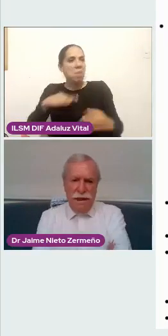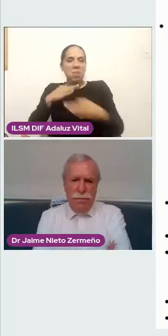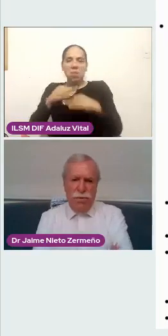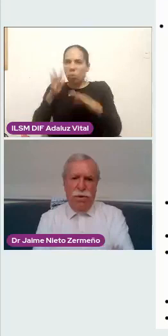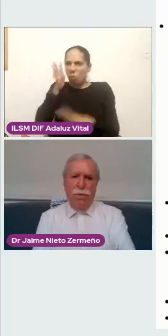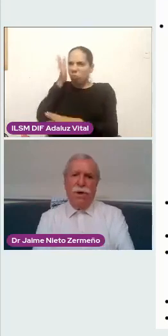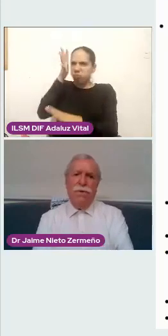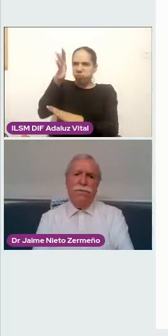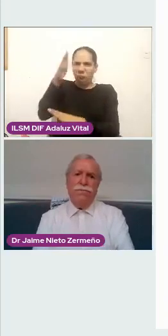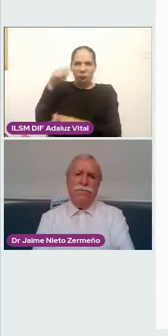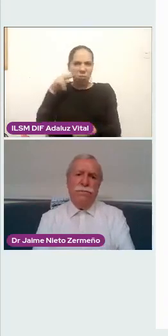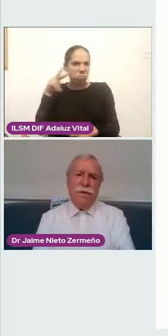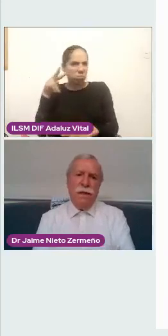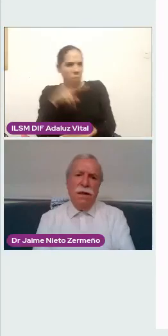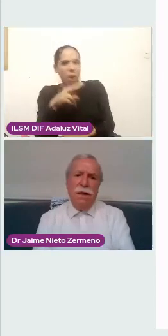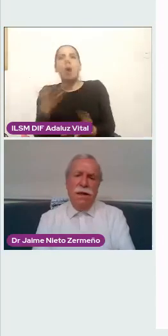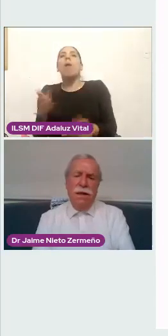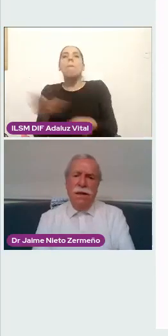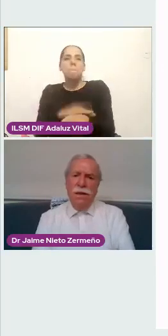La que sigue, por favor.